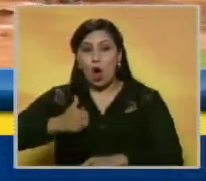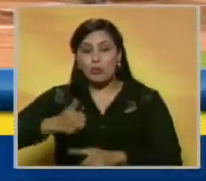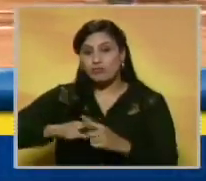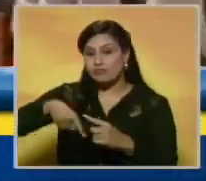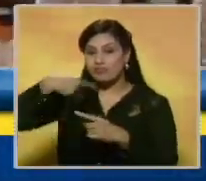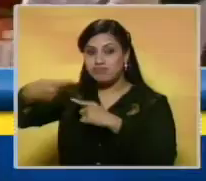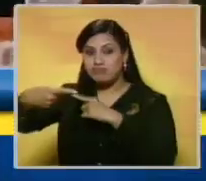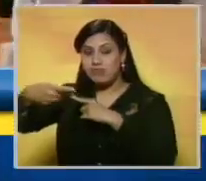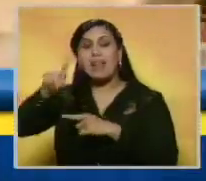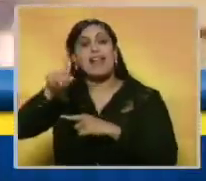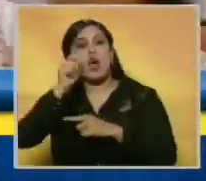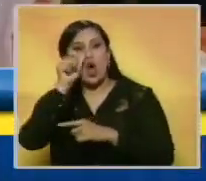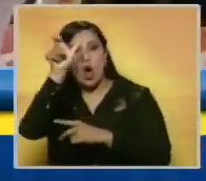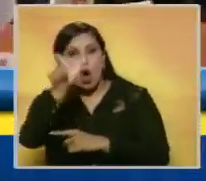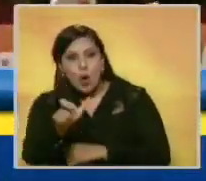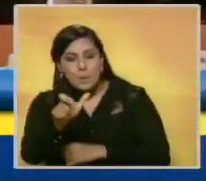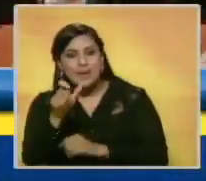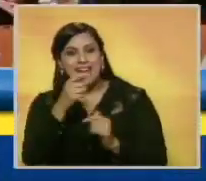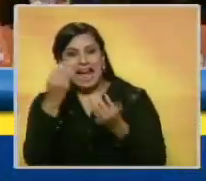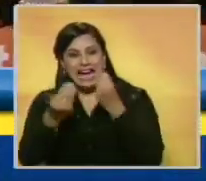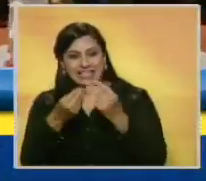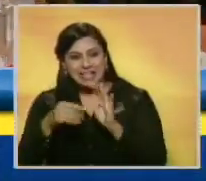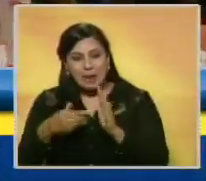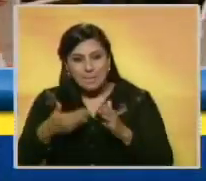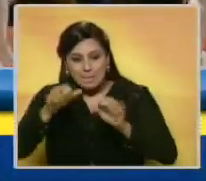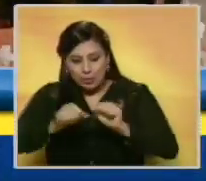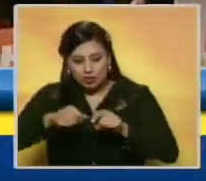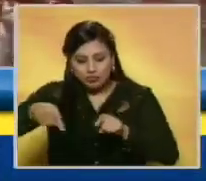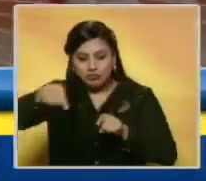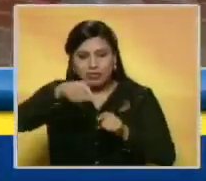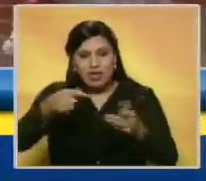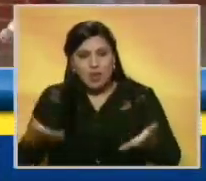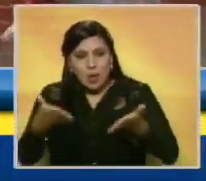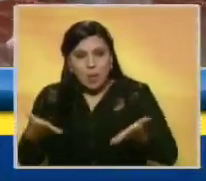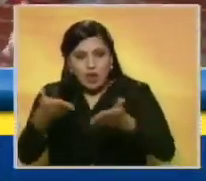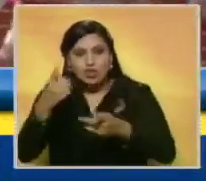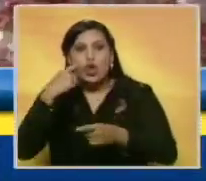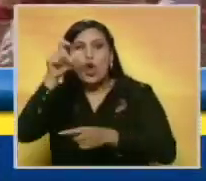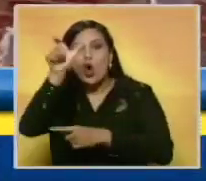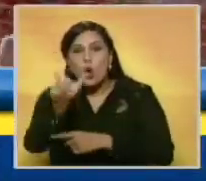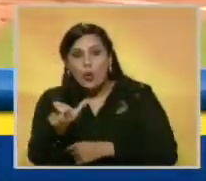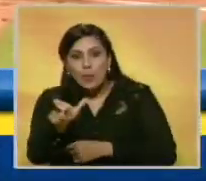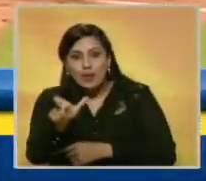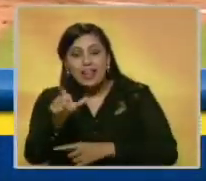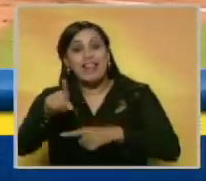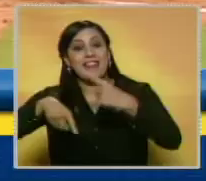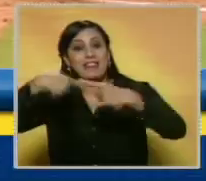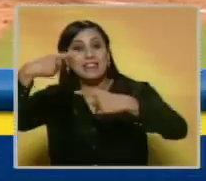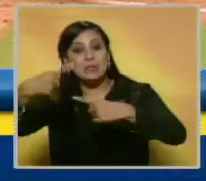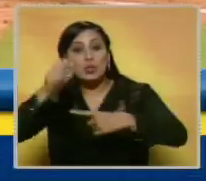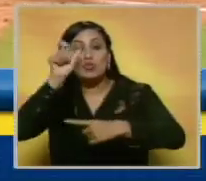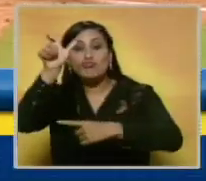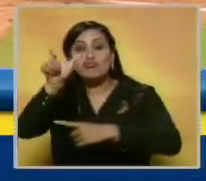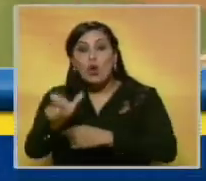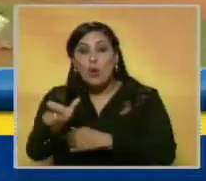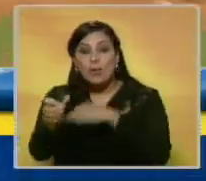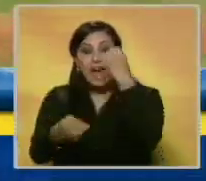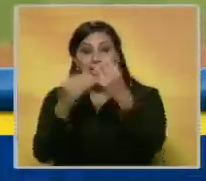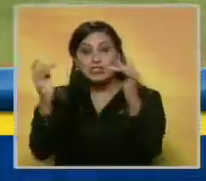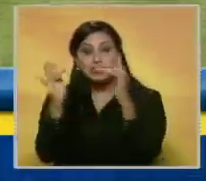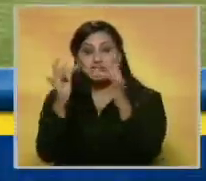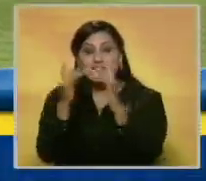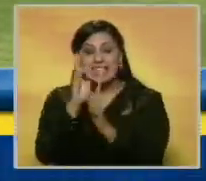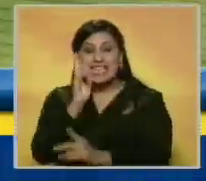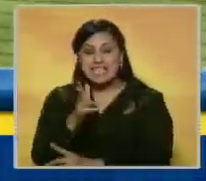ofensiva. Juan Carlos Linares recibió boleto con las bases llenas para impulsar a Michael González. Luego, Brian Hernández dio hit a la